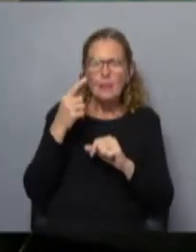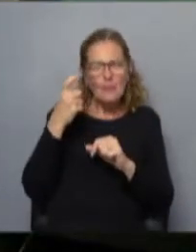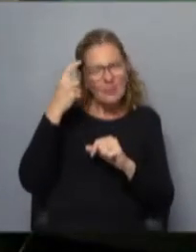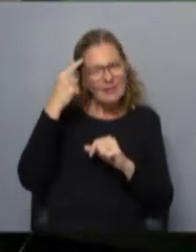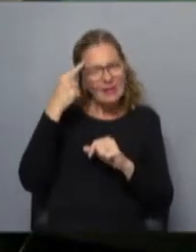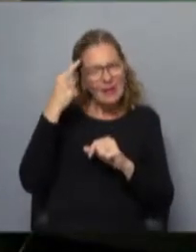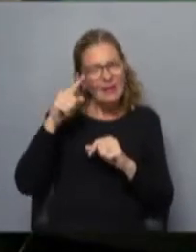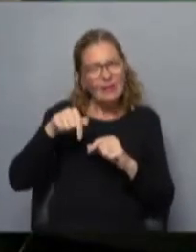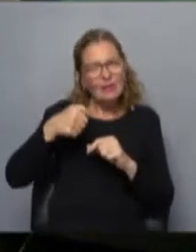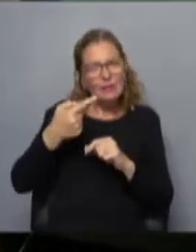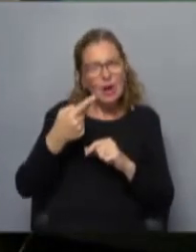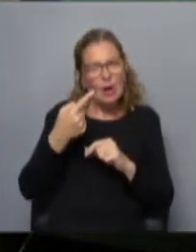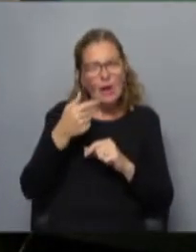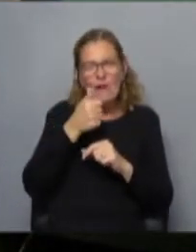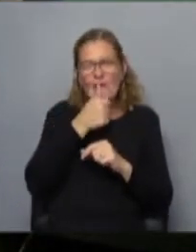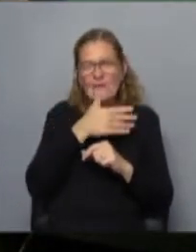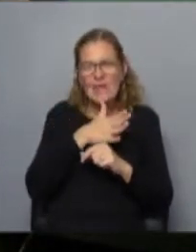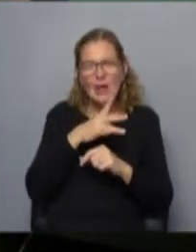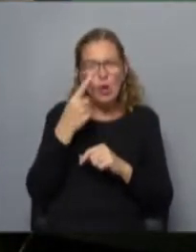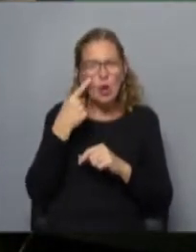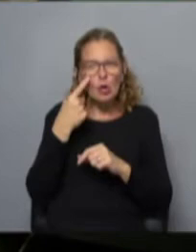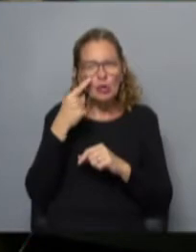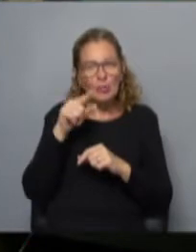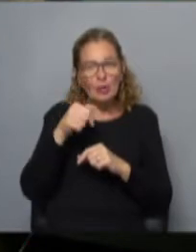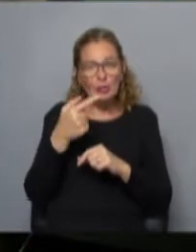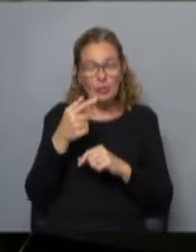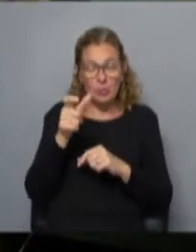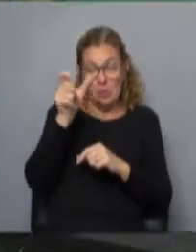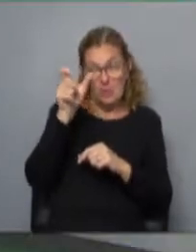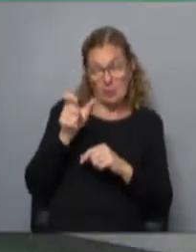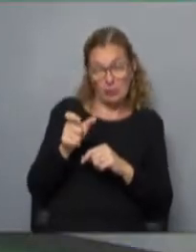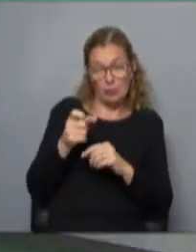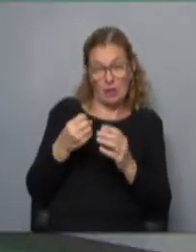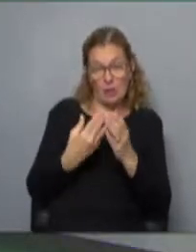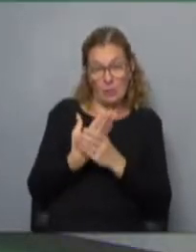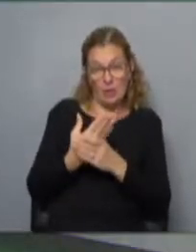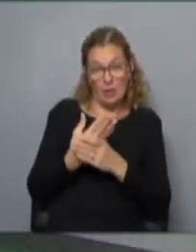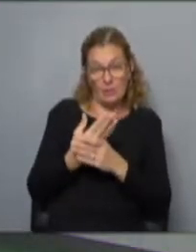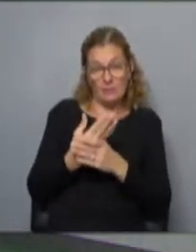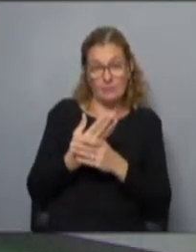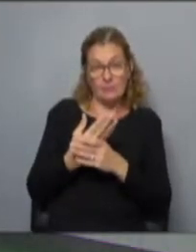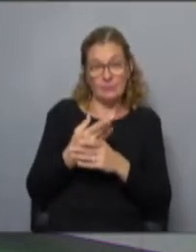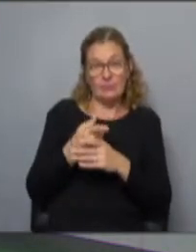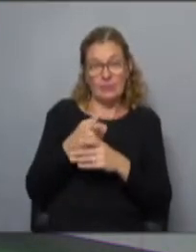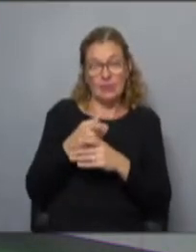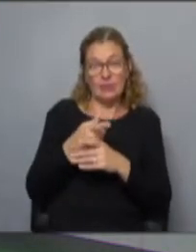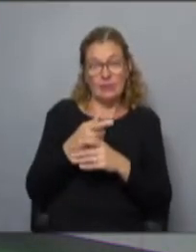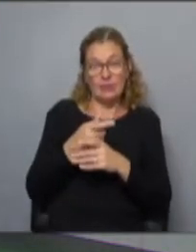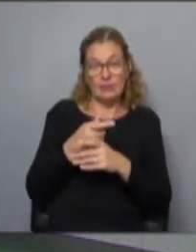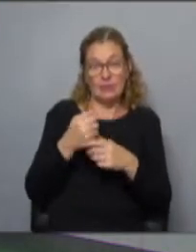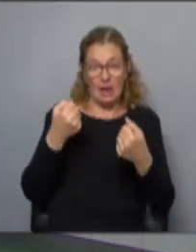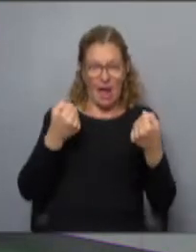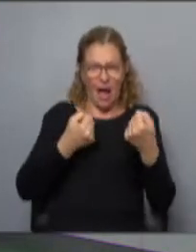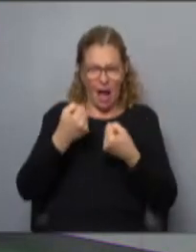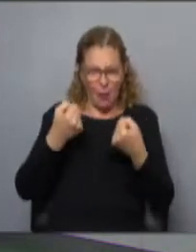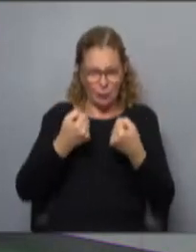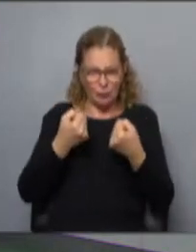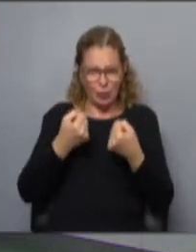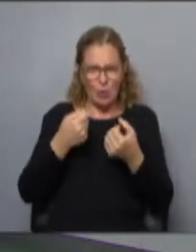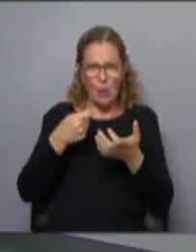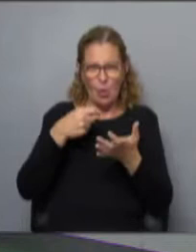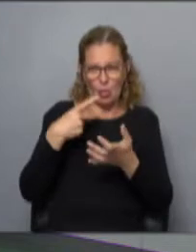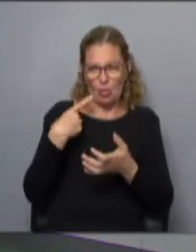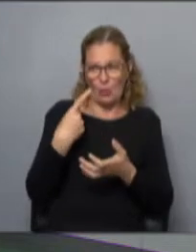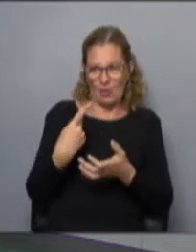Bueno, es un viejo conocido para algunos, para otros es un personaje nuevo, es el dueño de Tesla, la compañía de autos que se ha